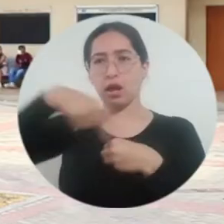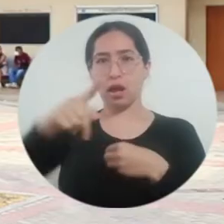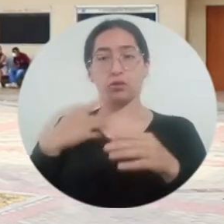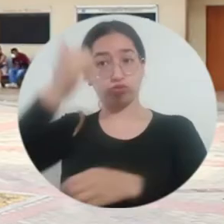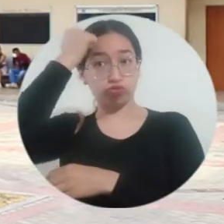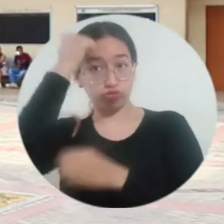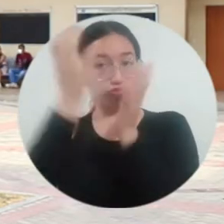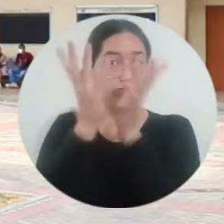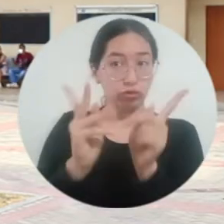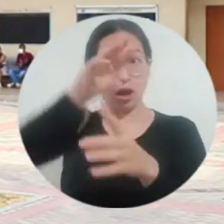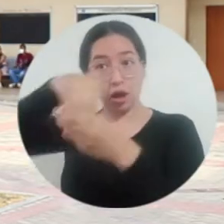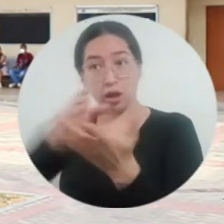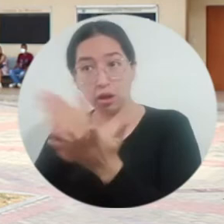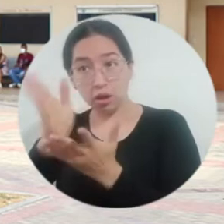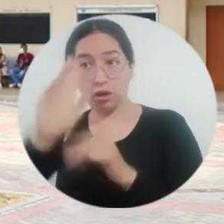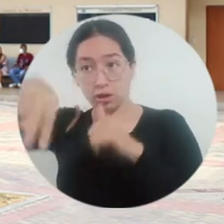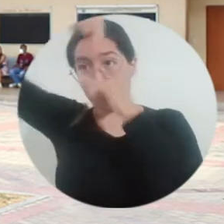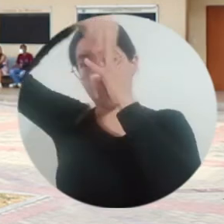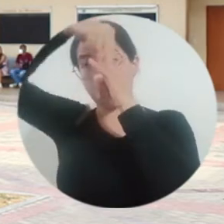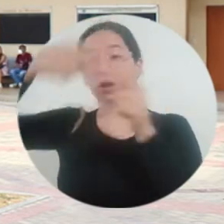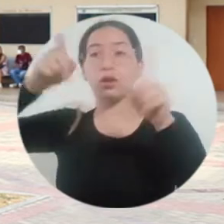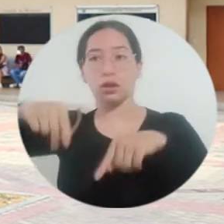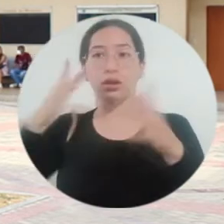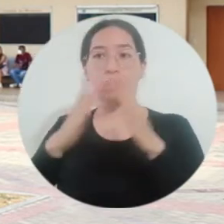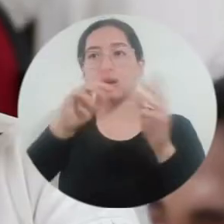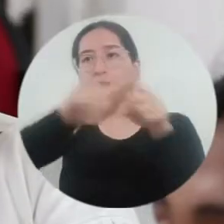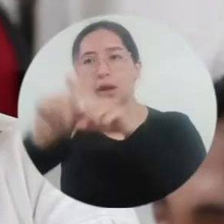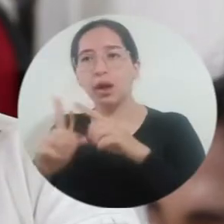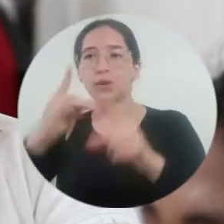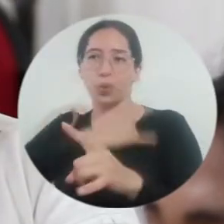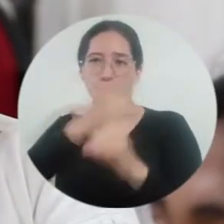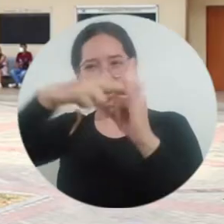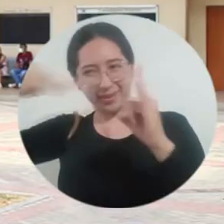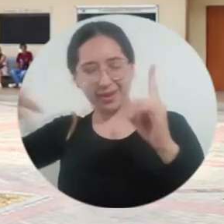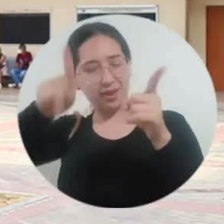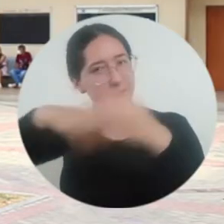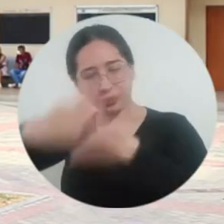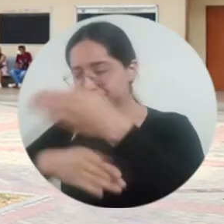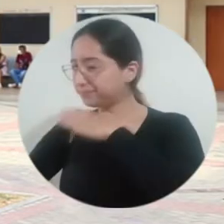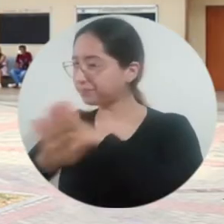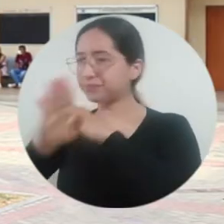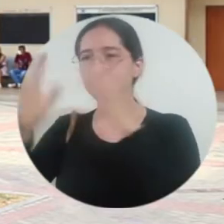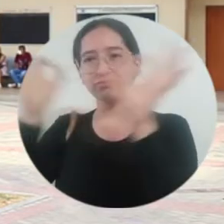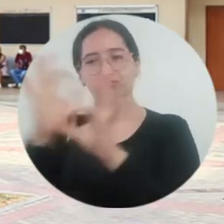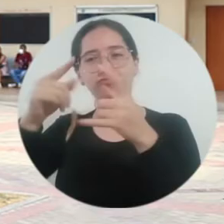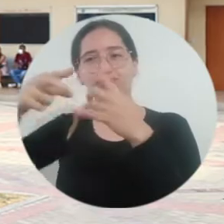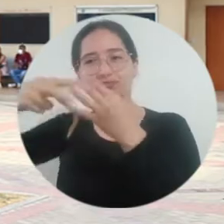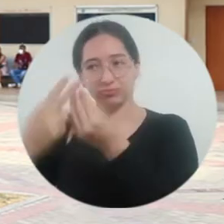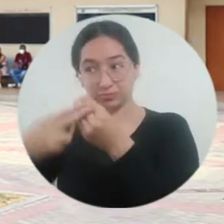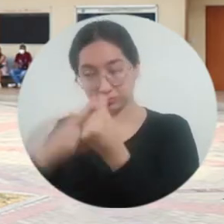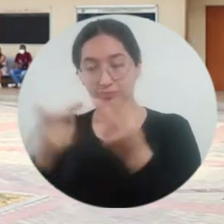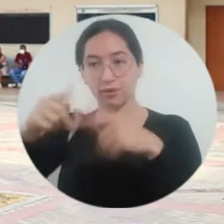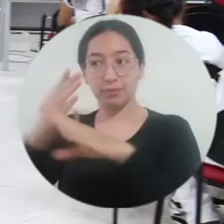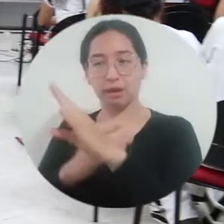que los estudiantes, docentes y administrativos del programa de antropología y de la Universidad del Magdalena puedan asistir a este tipo de entrenamientos